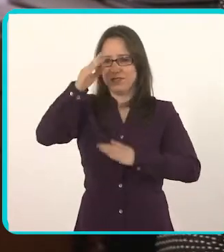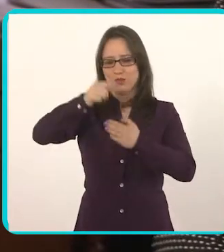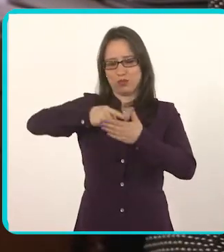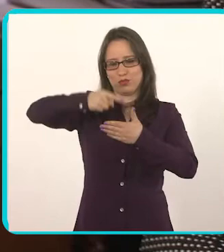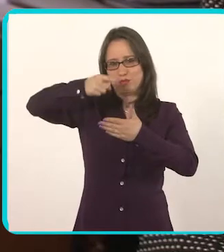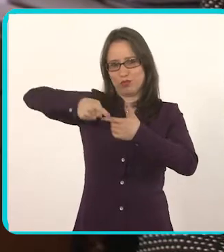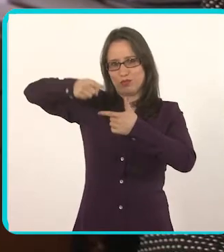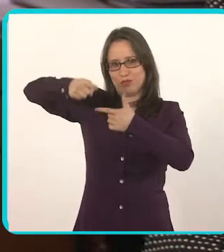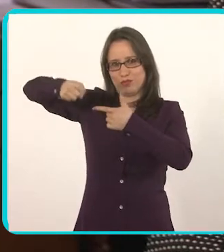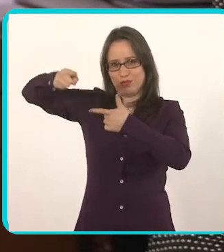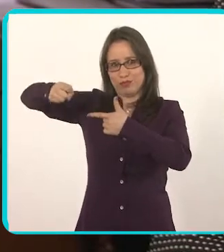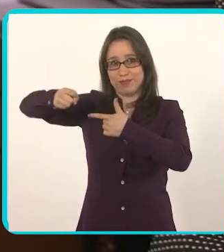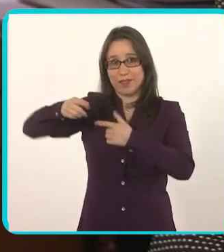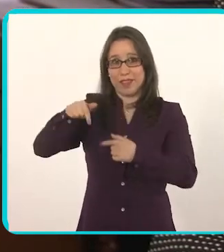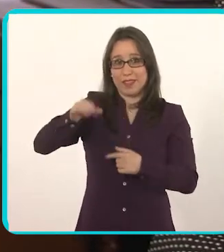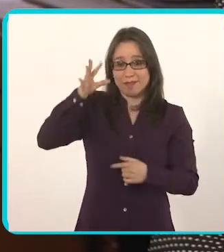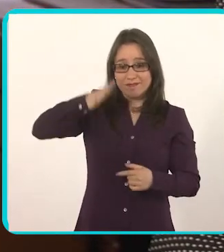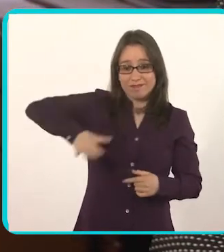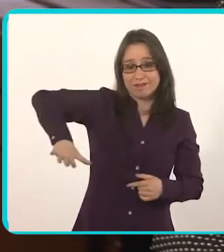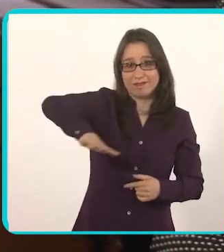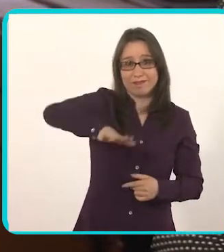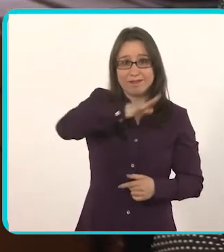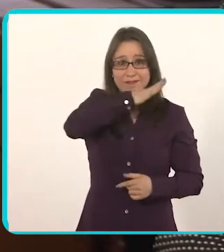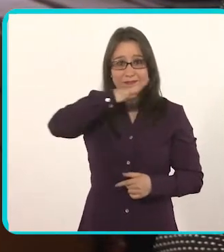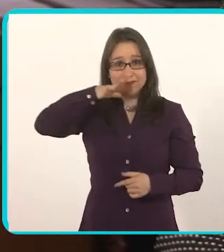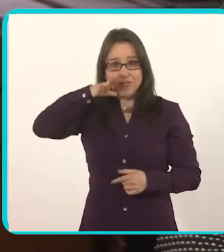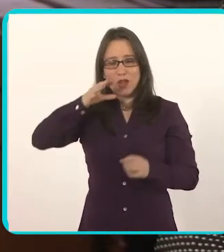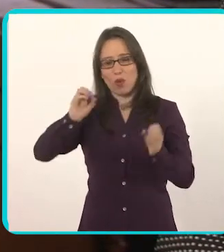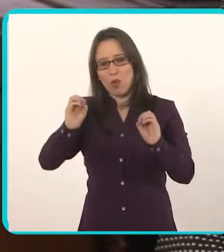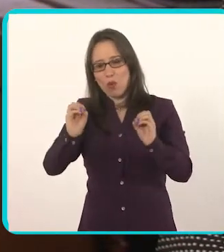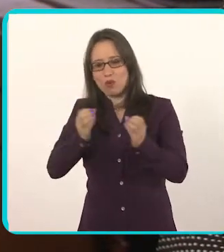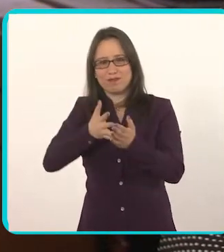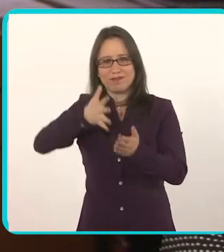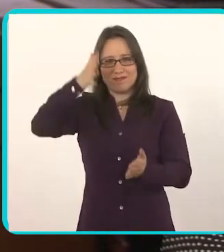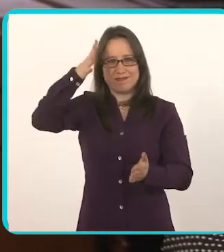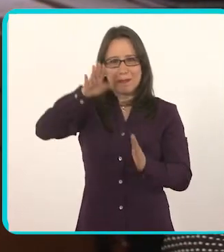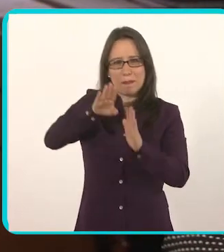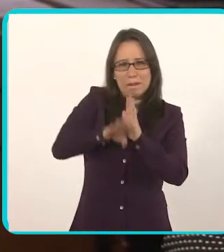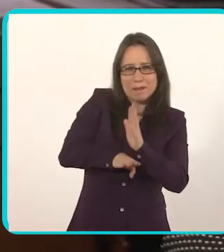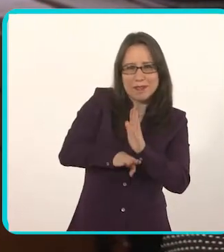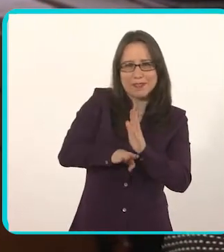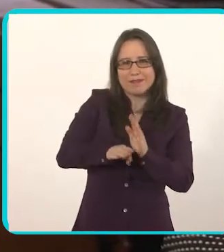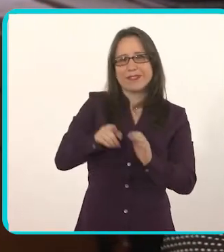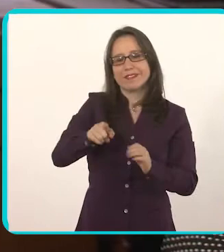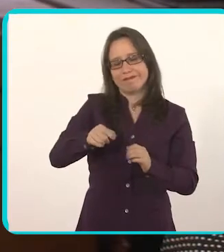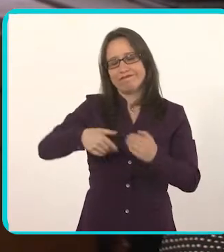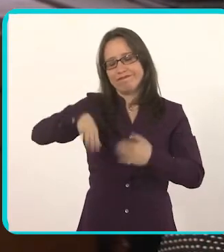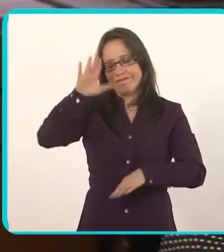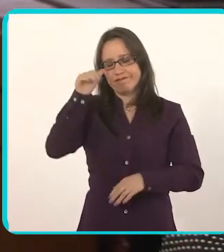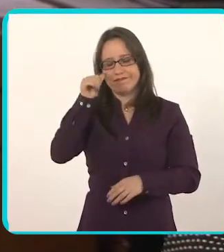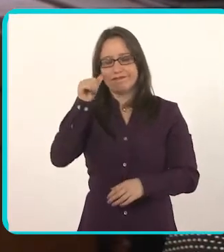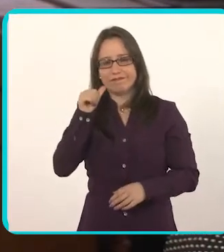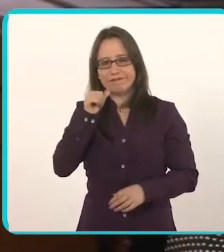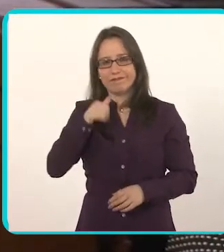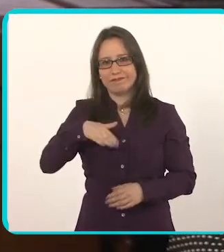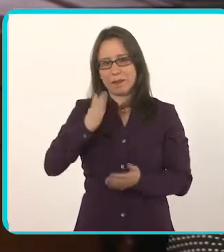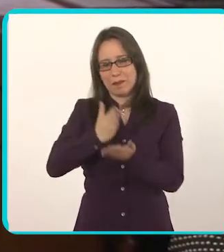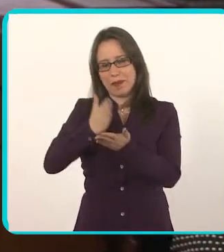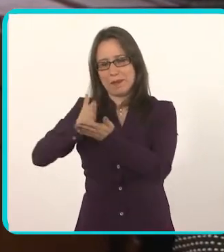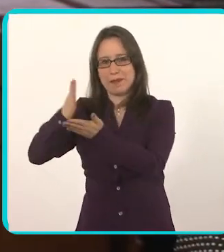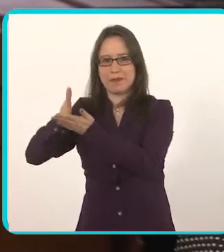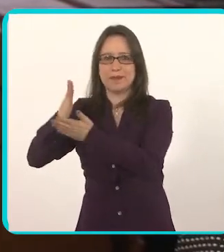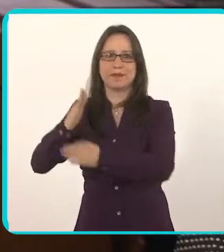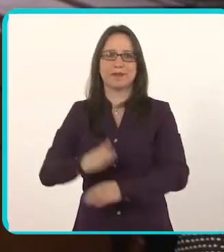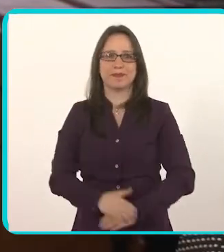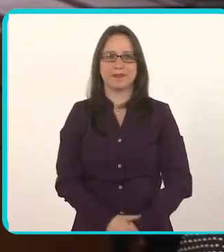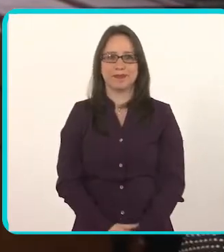Entre menos educación, más embarazo. Si vive en zona rural o tiene un nivel de riqueza menor, es mayor la